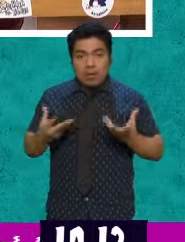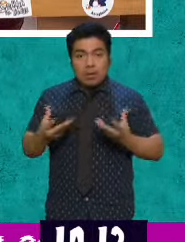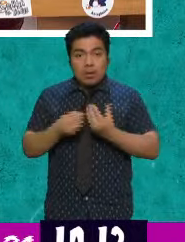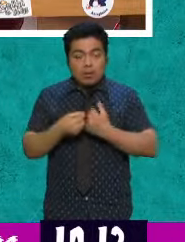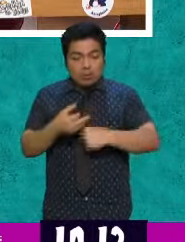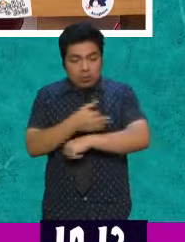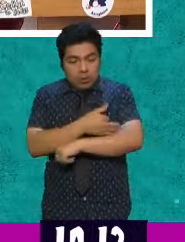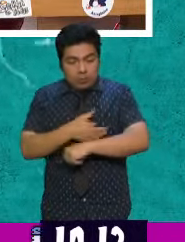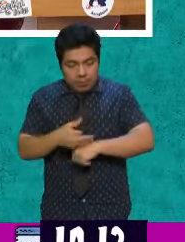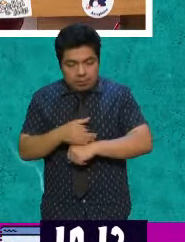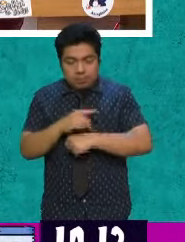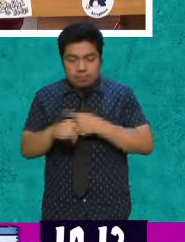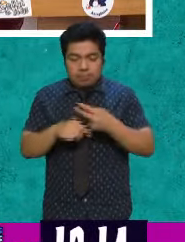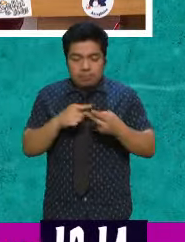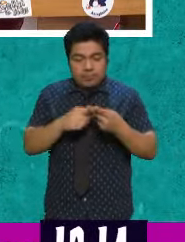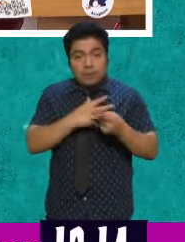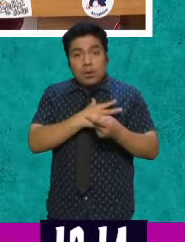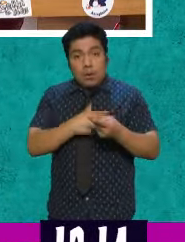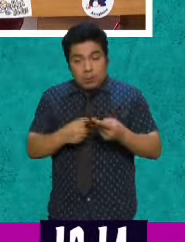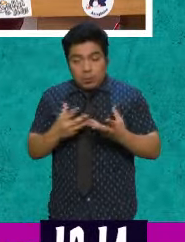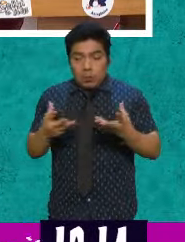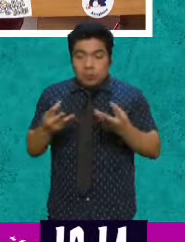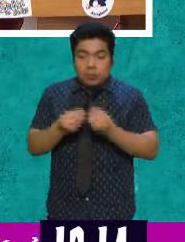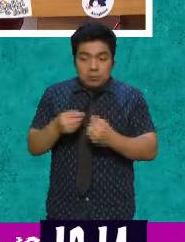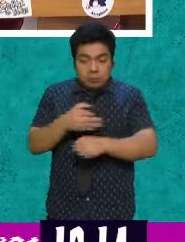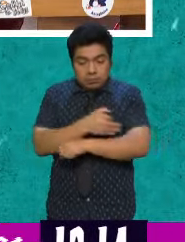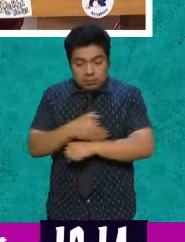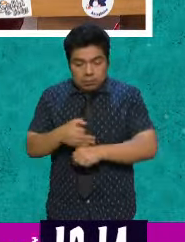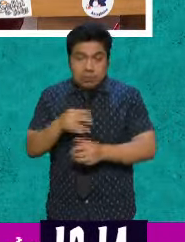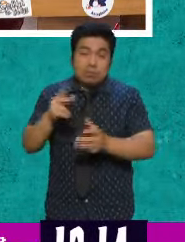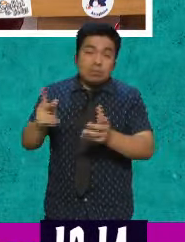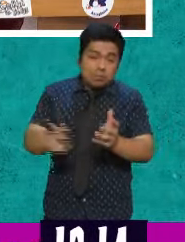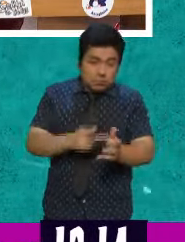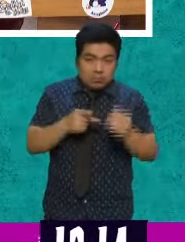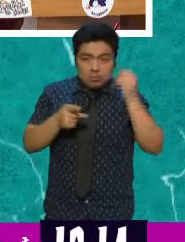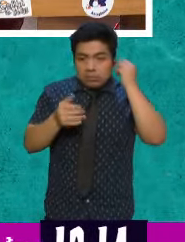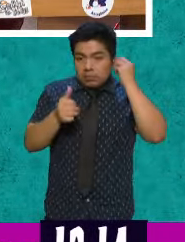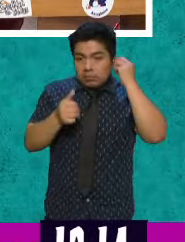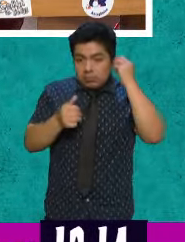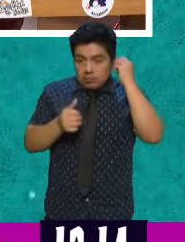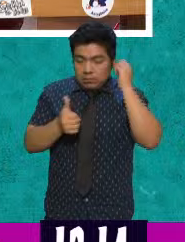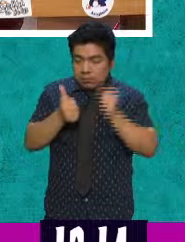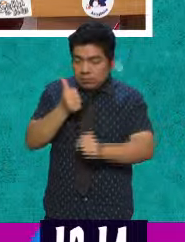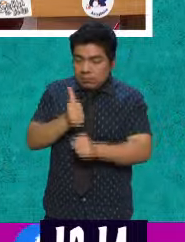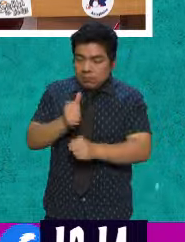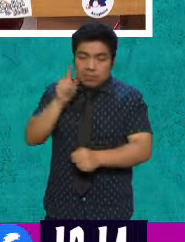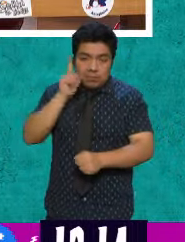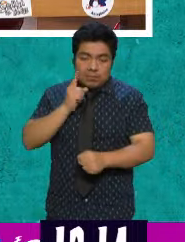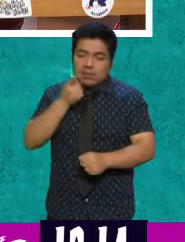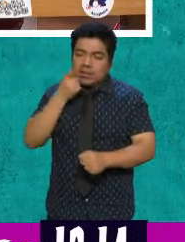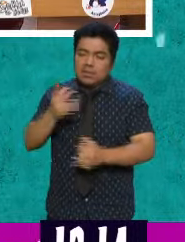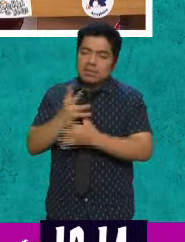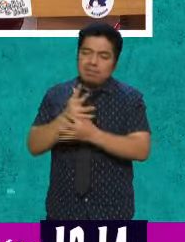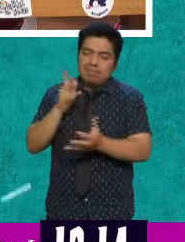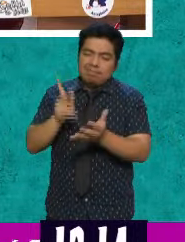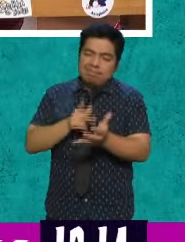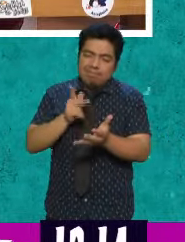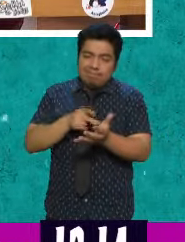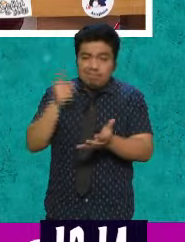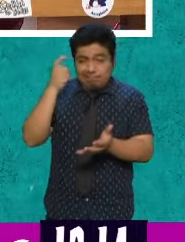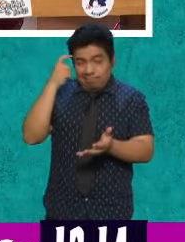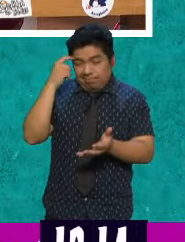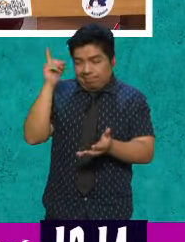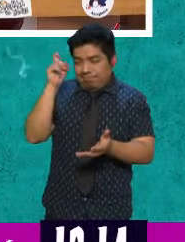con tu chava y con tus hijos. Porque si no, caemos en lo que decían las abuelas y se empieza a fabricar un problema que ahorita no